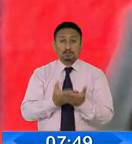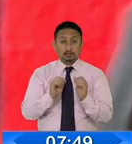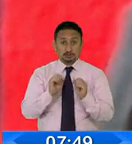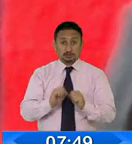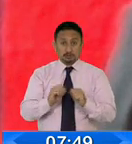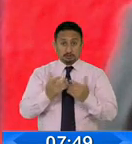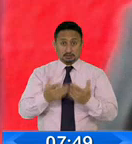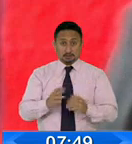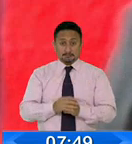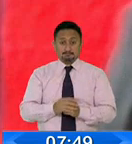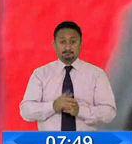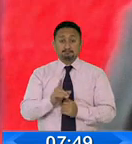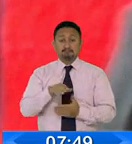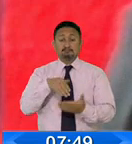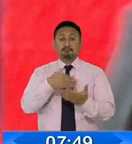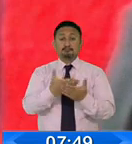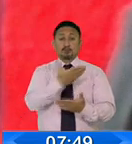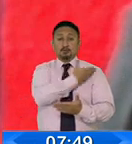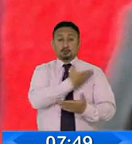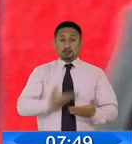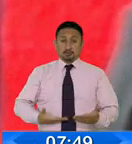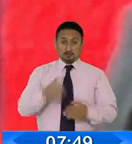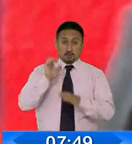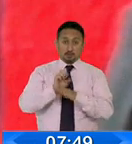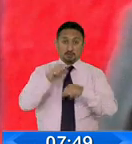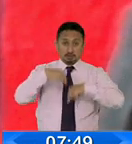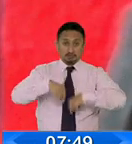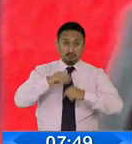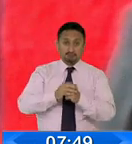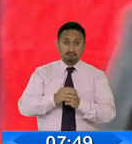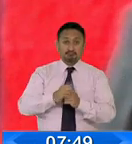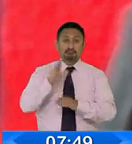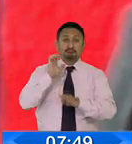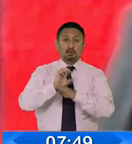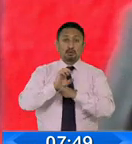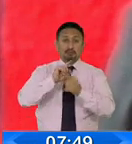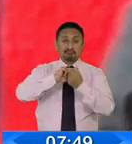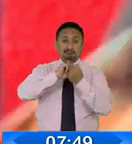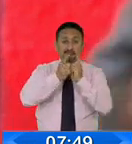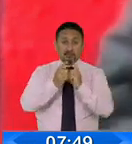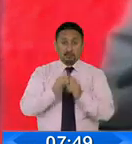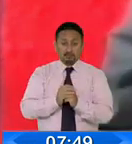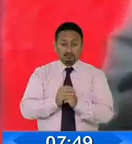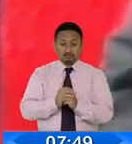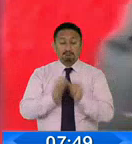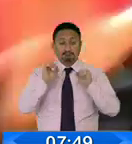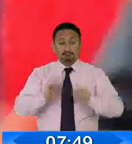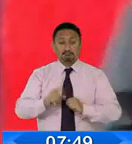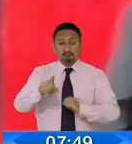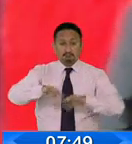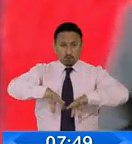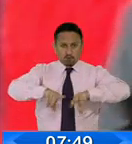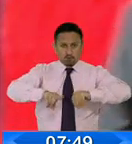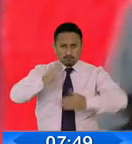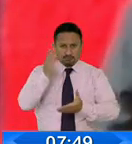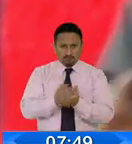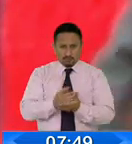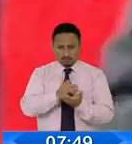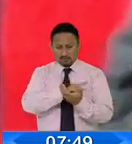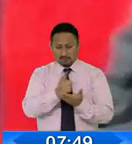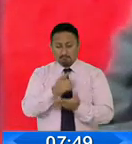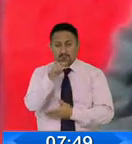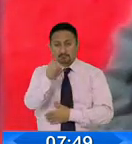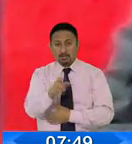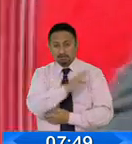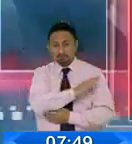a la presidencia de la República y cambiar el rumbo de la historia, decir, sustituir a tanta corrupción por honestidad, sustituir